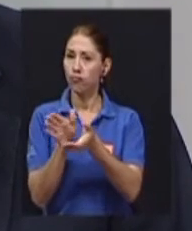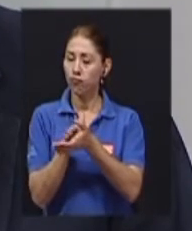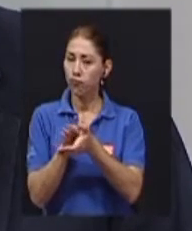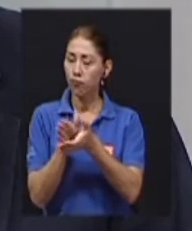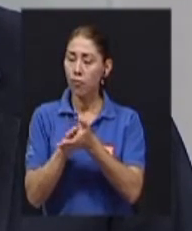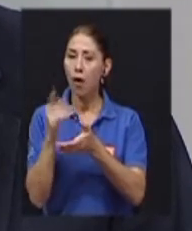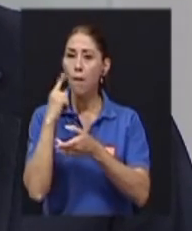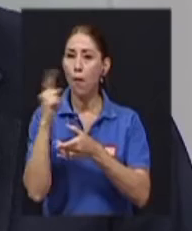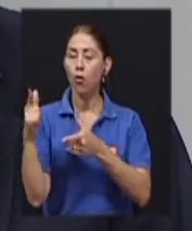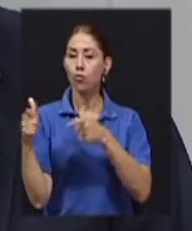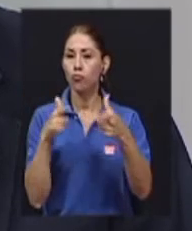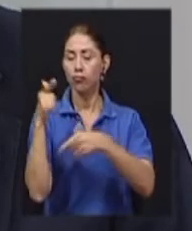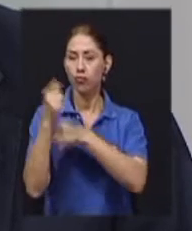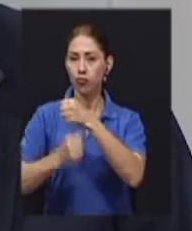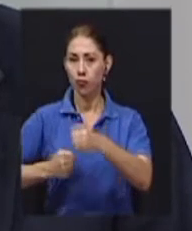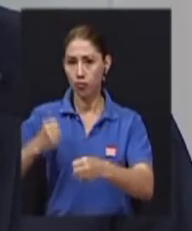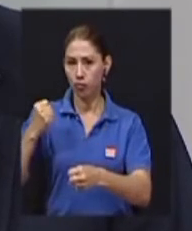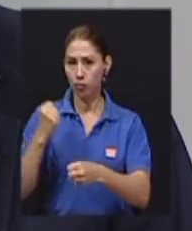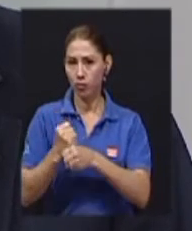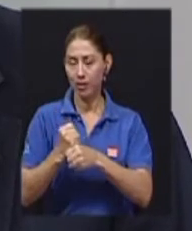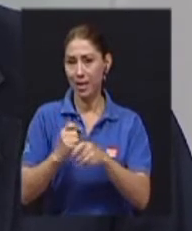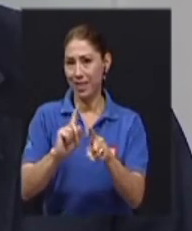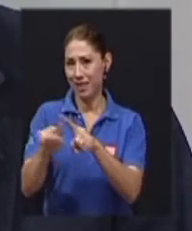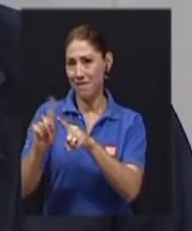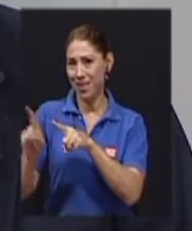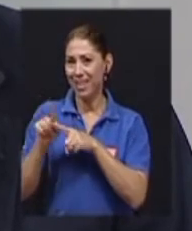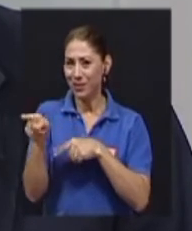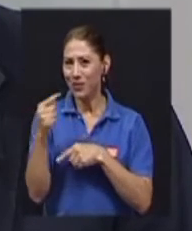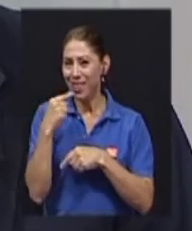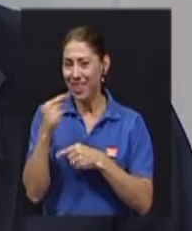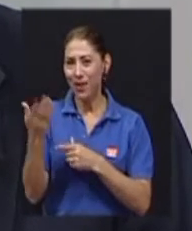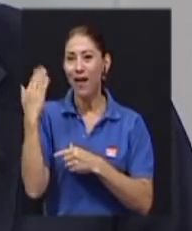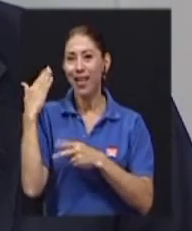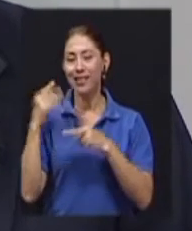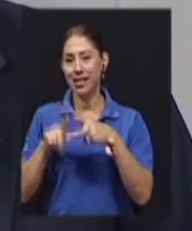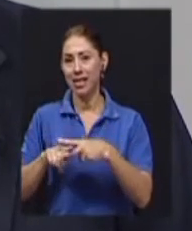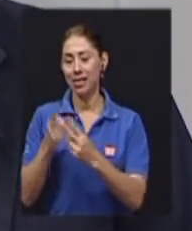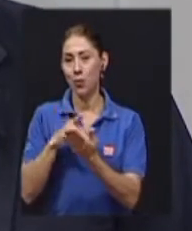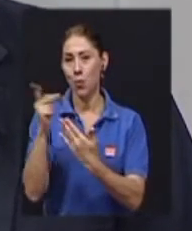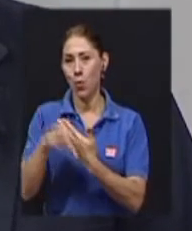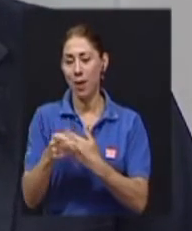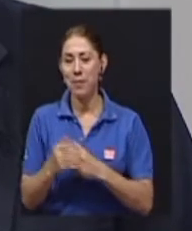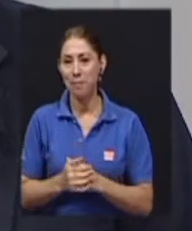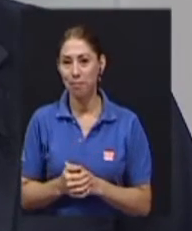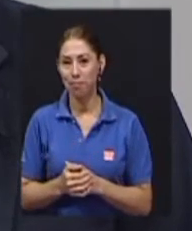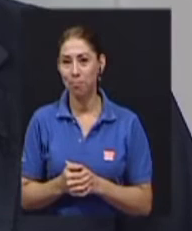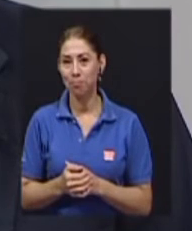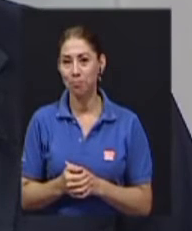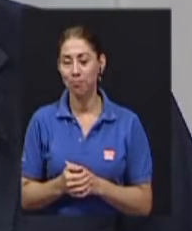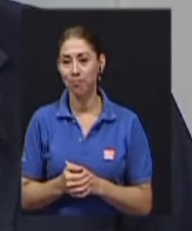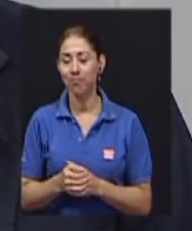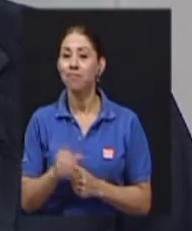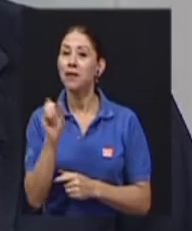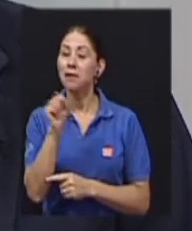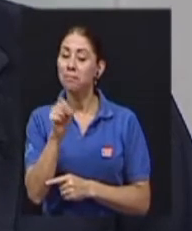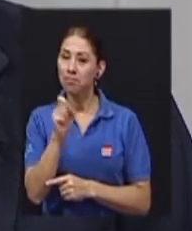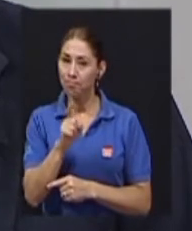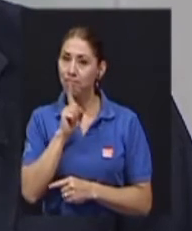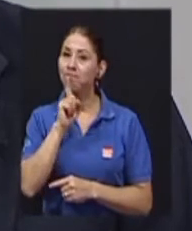aniversarios que usted anunciaba al inicio de este programa. Efectivamente,